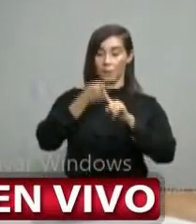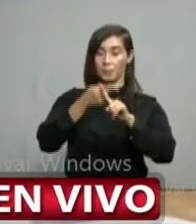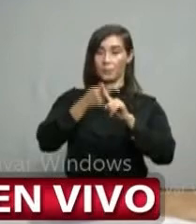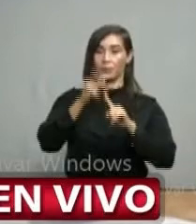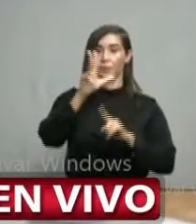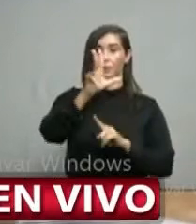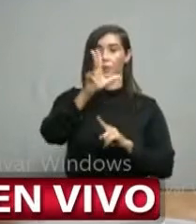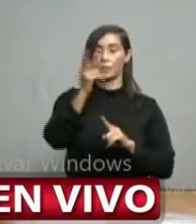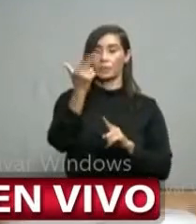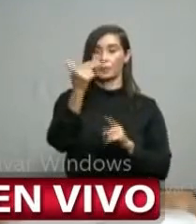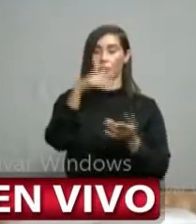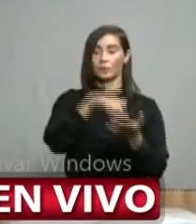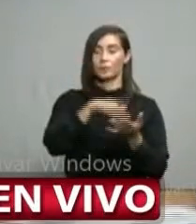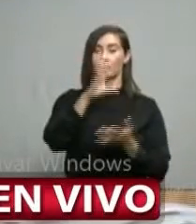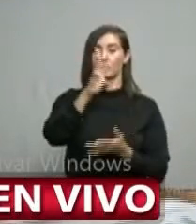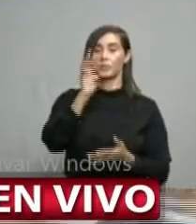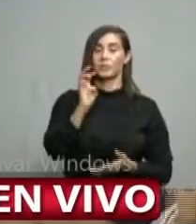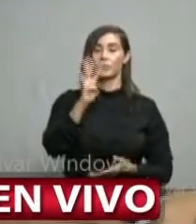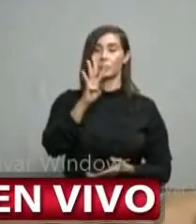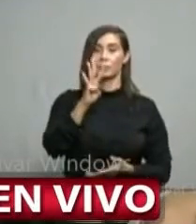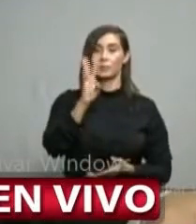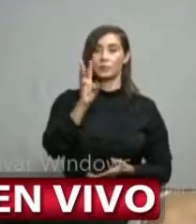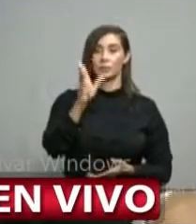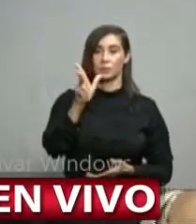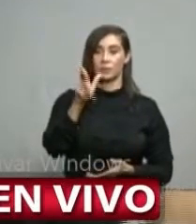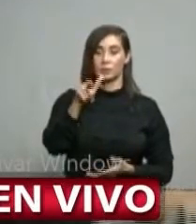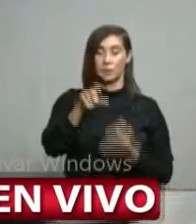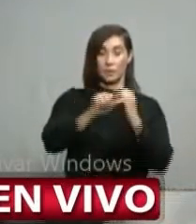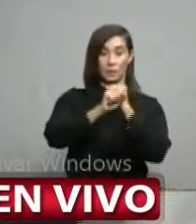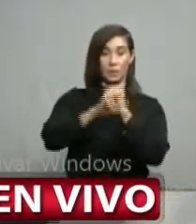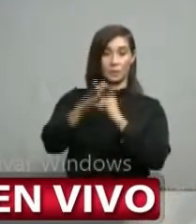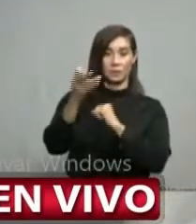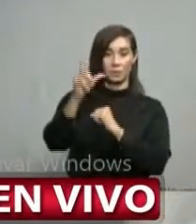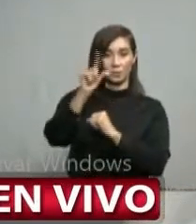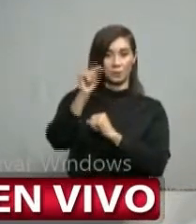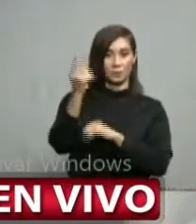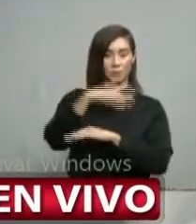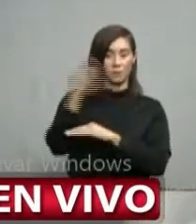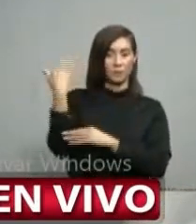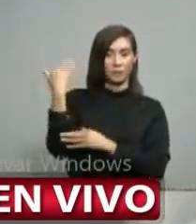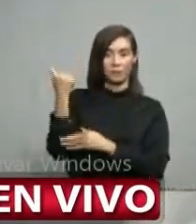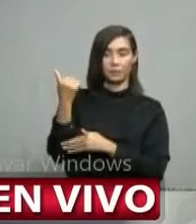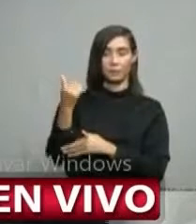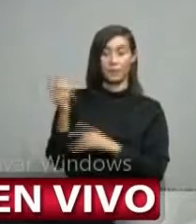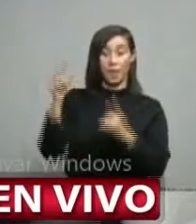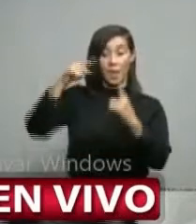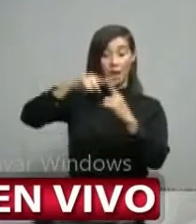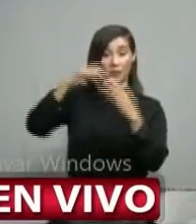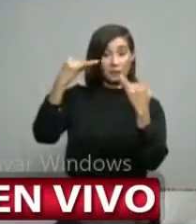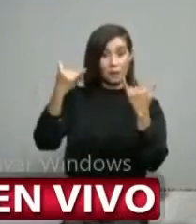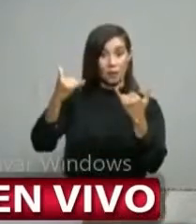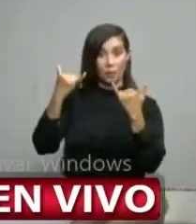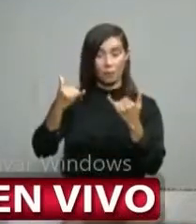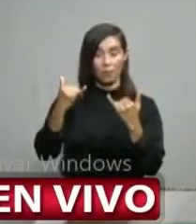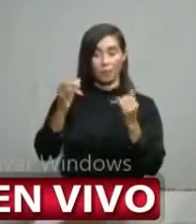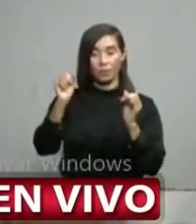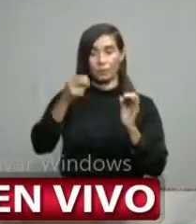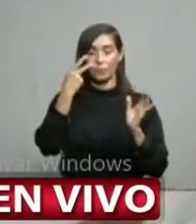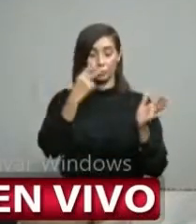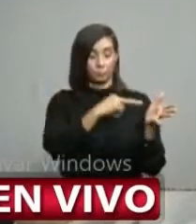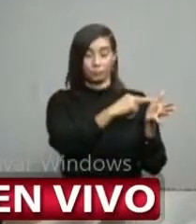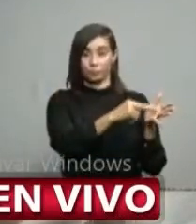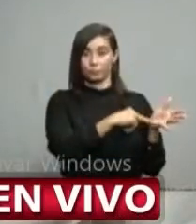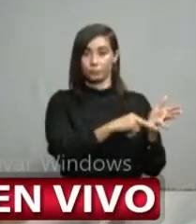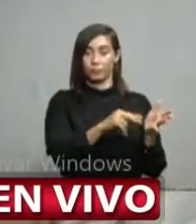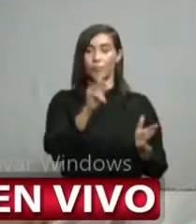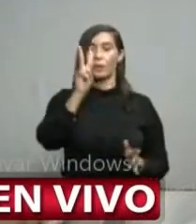.653 en ese boletín la tasa de letalidad de hoy como acabamos de